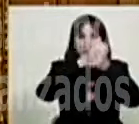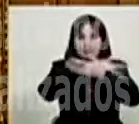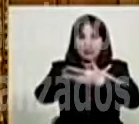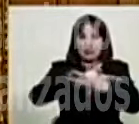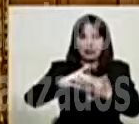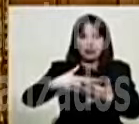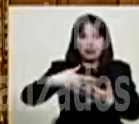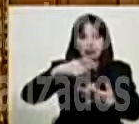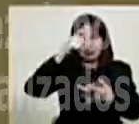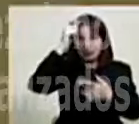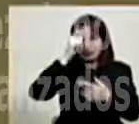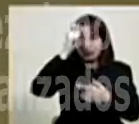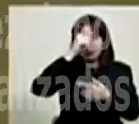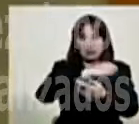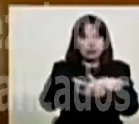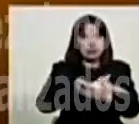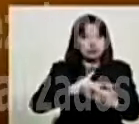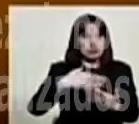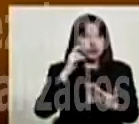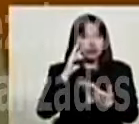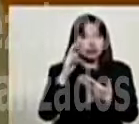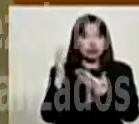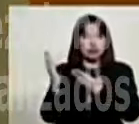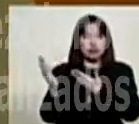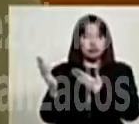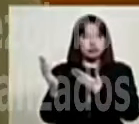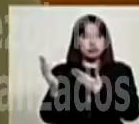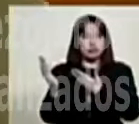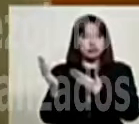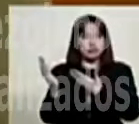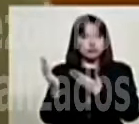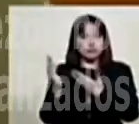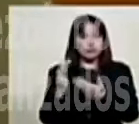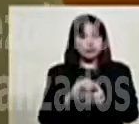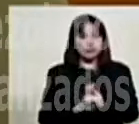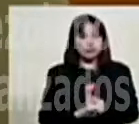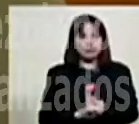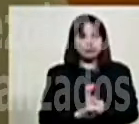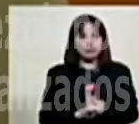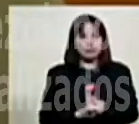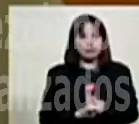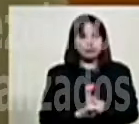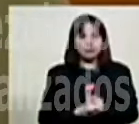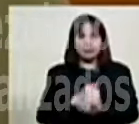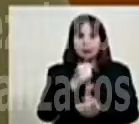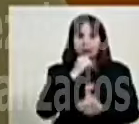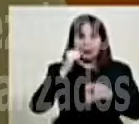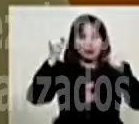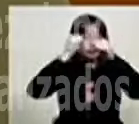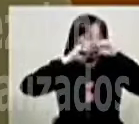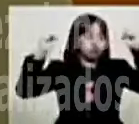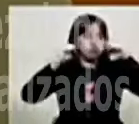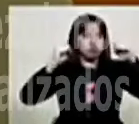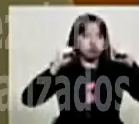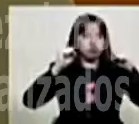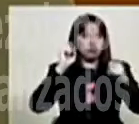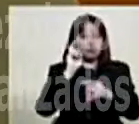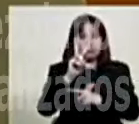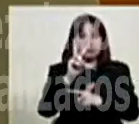de uno de ellos, quien recibió, estando en la parada, uno de los